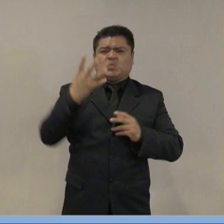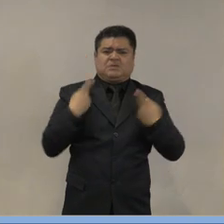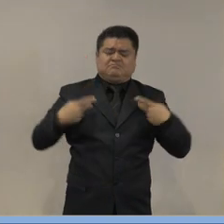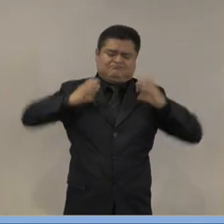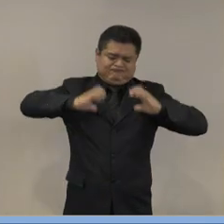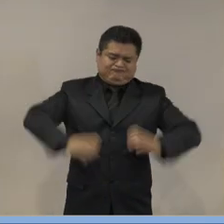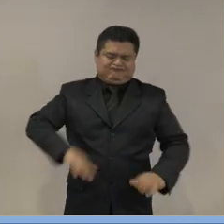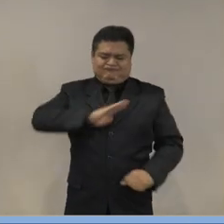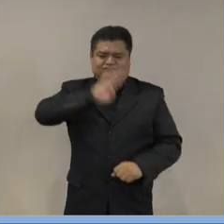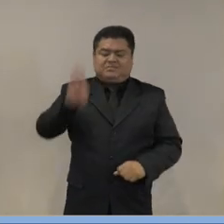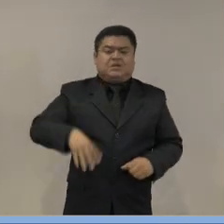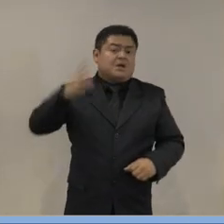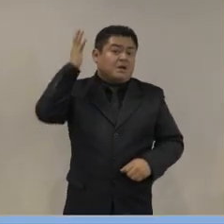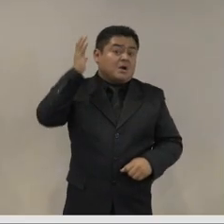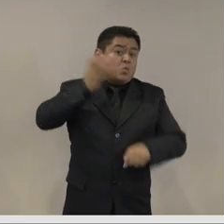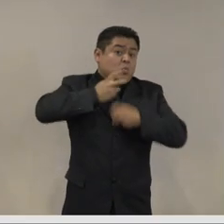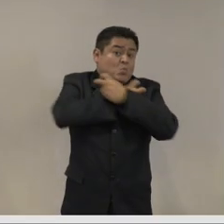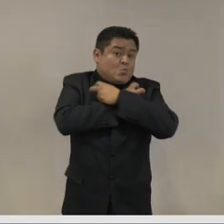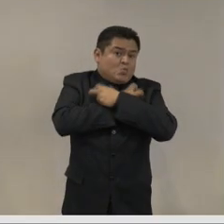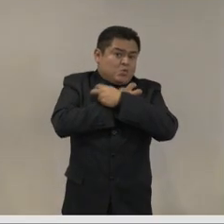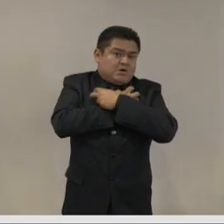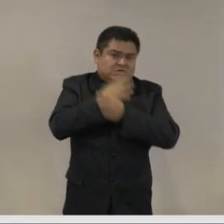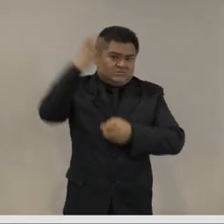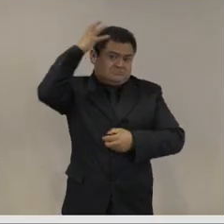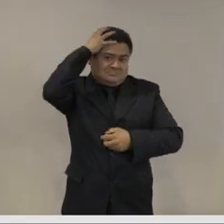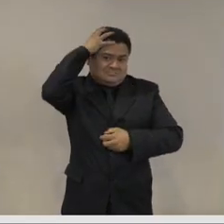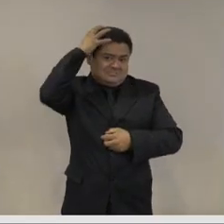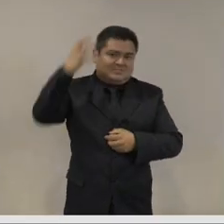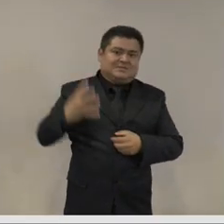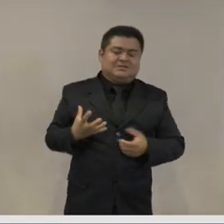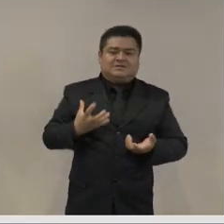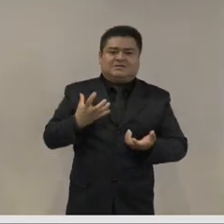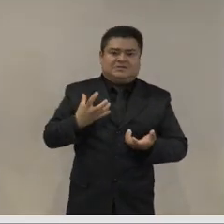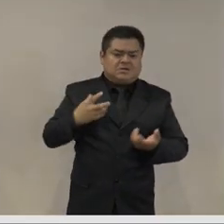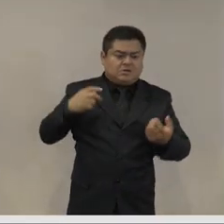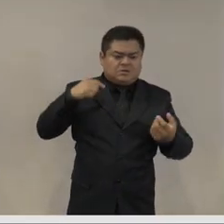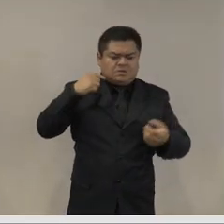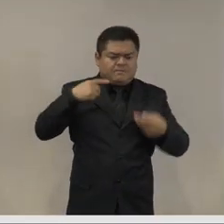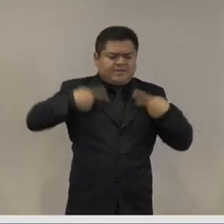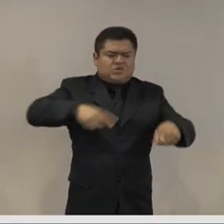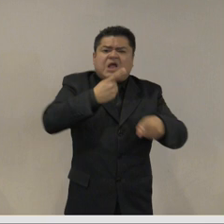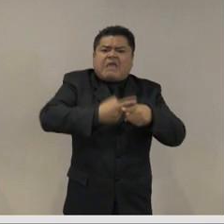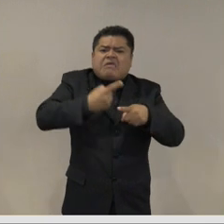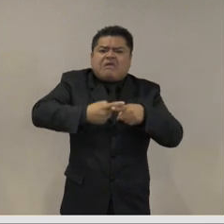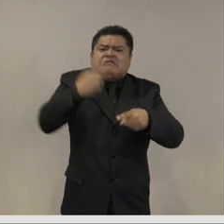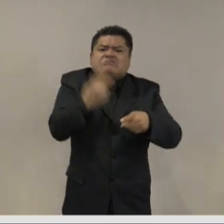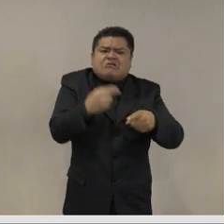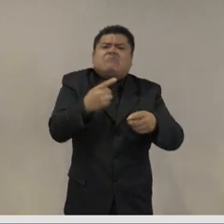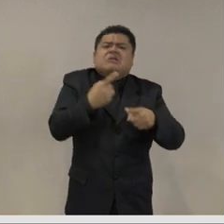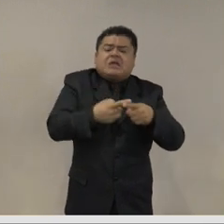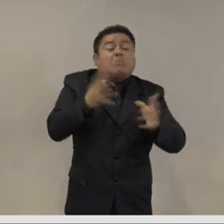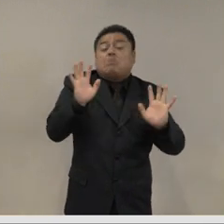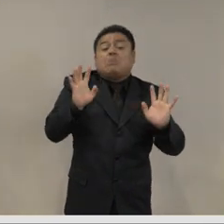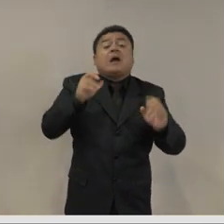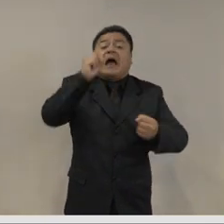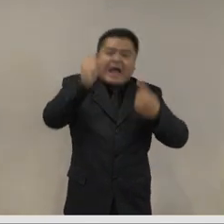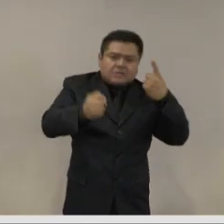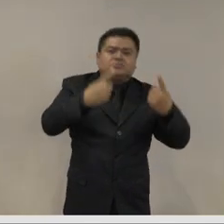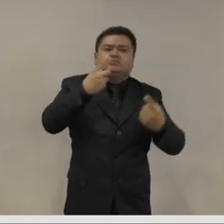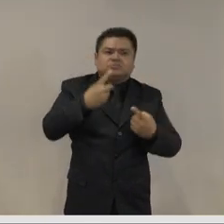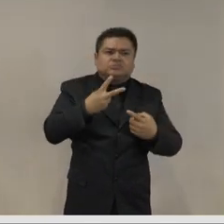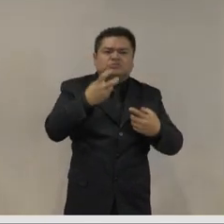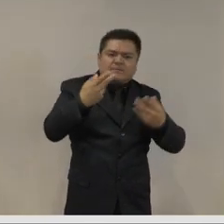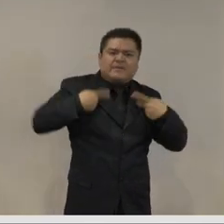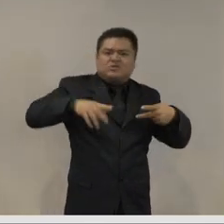solamente 1.738 identificadas. Y además ahorita hay un cuestionamiento de que el registro que se acaba de presentar es un